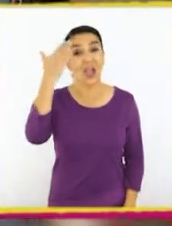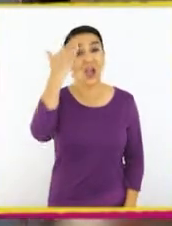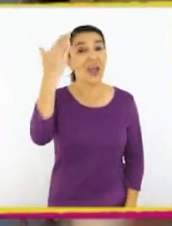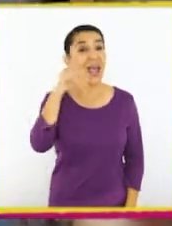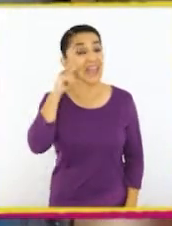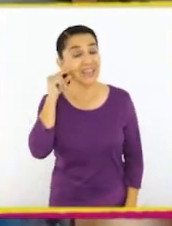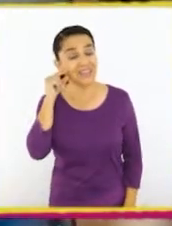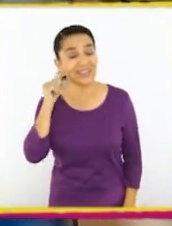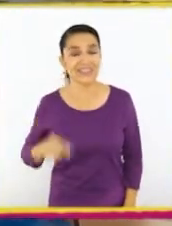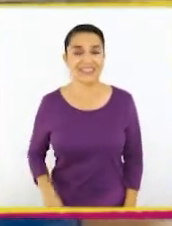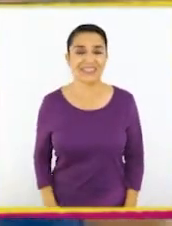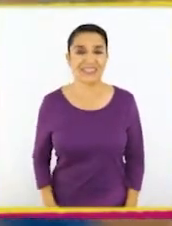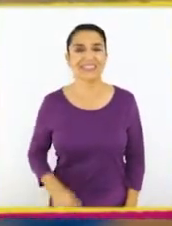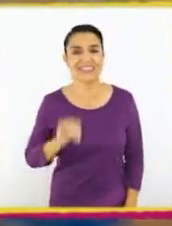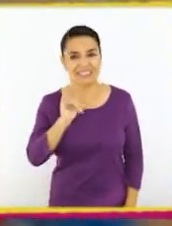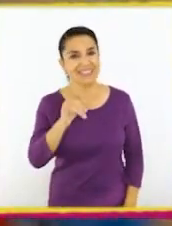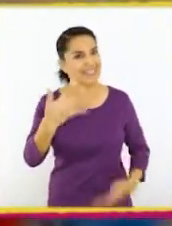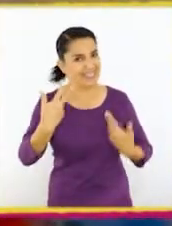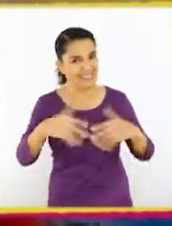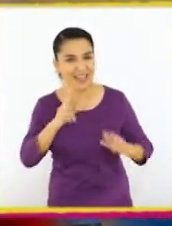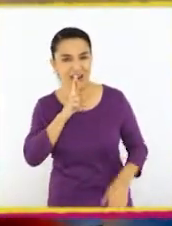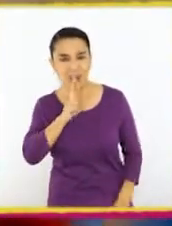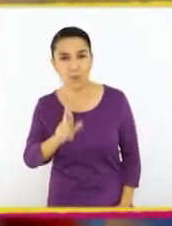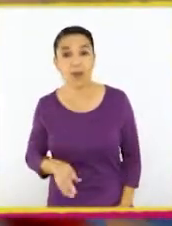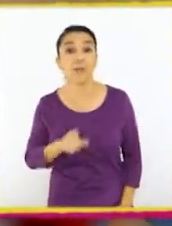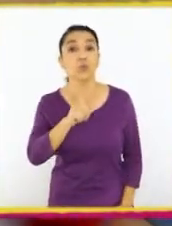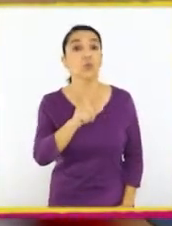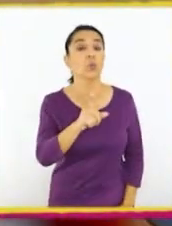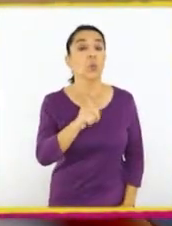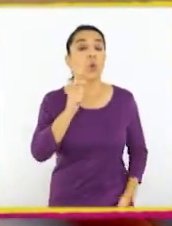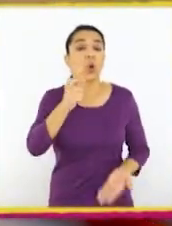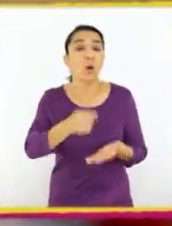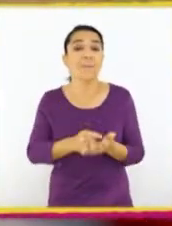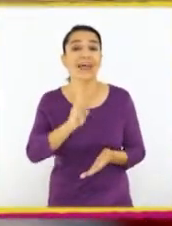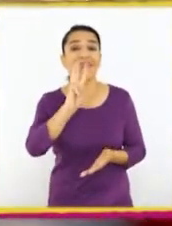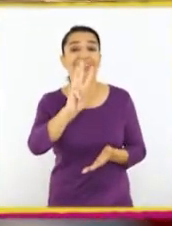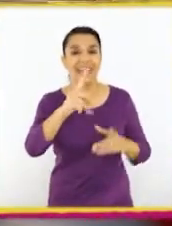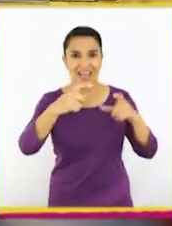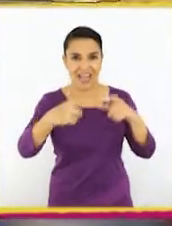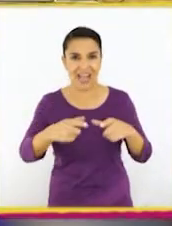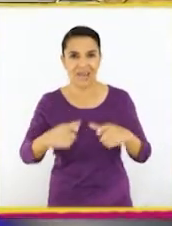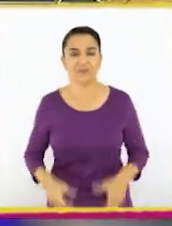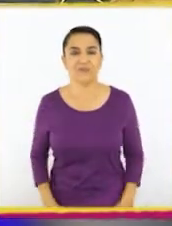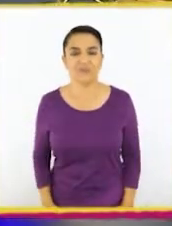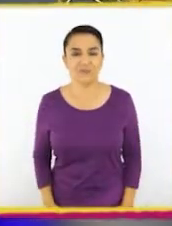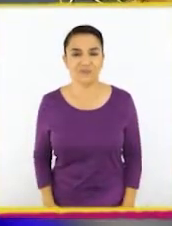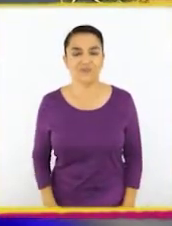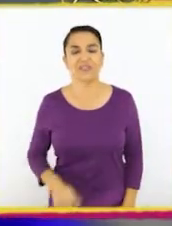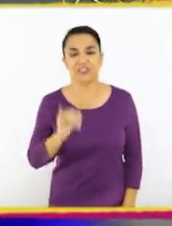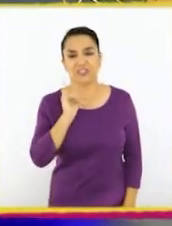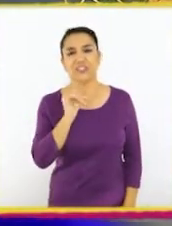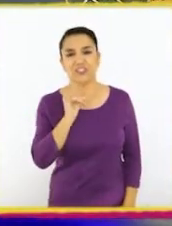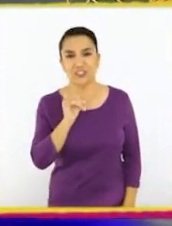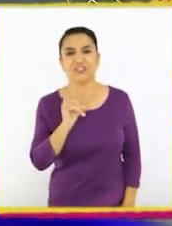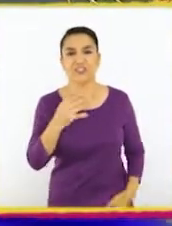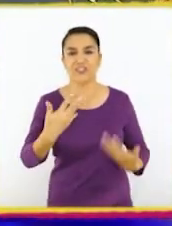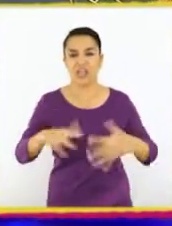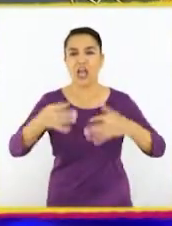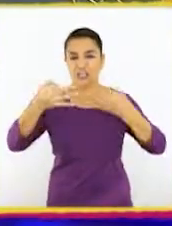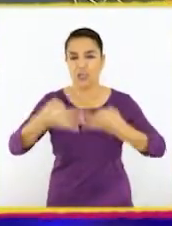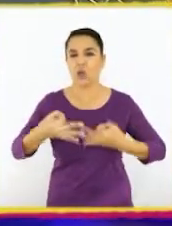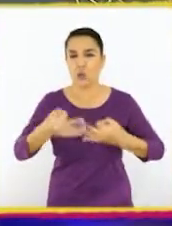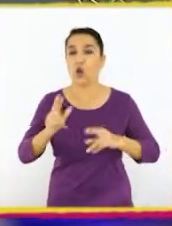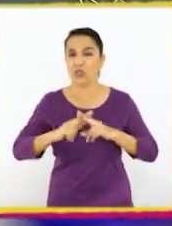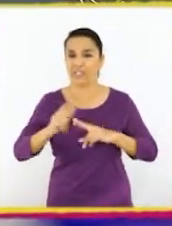¿Aló? ¿Aref? ¿Dónde está? ¡Sí, ya lo tenemos! Tienes que comprar 3 cajas. ¿Qué? ¿No se